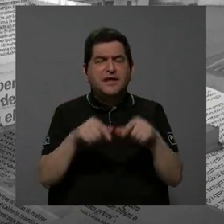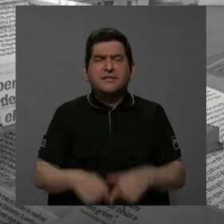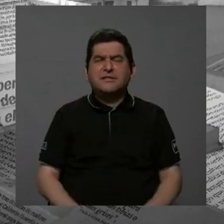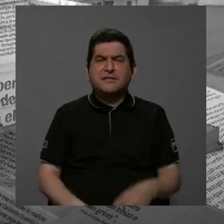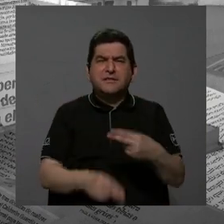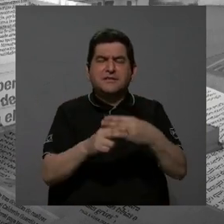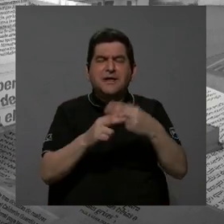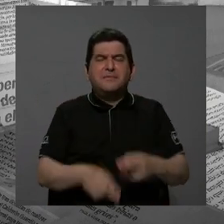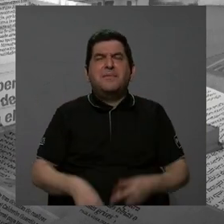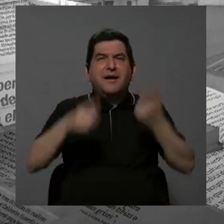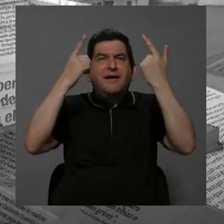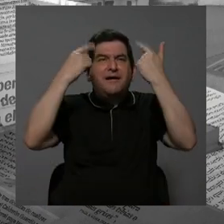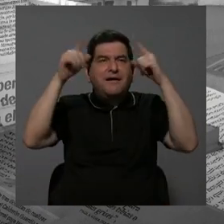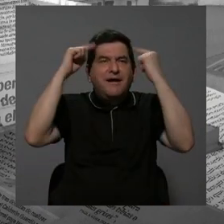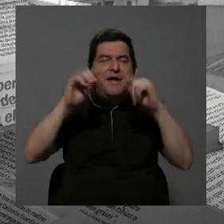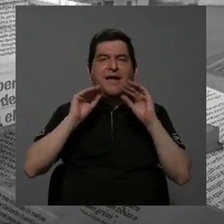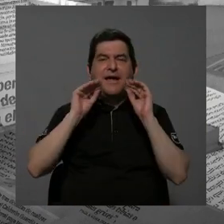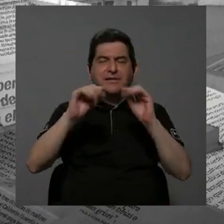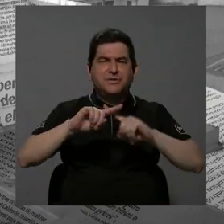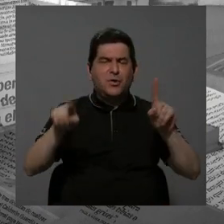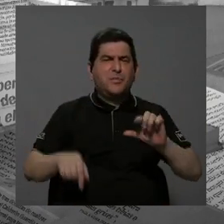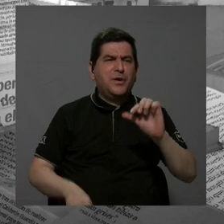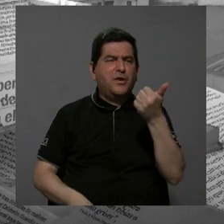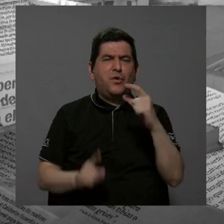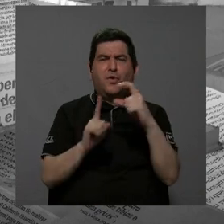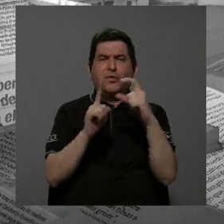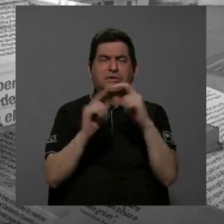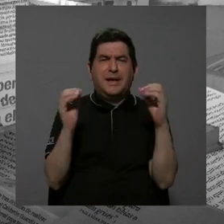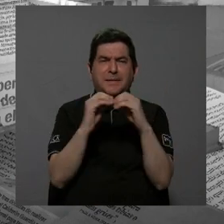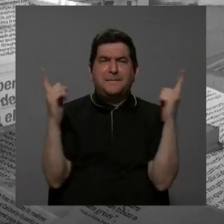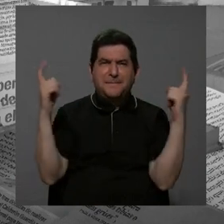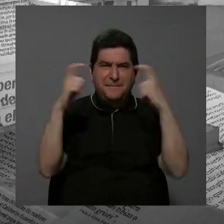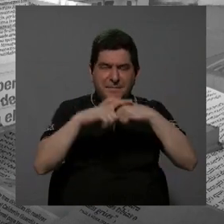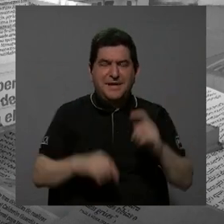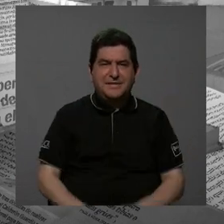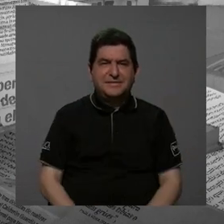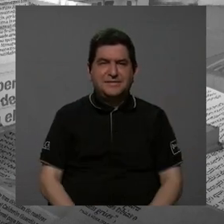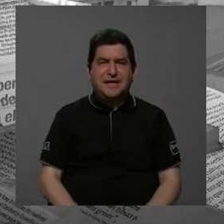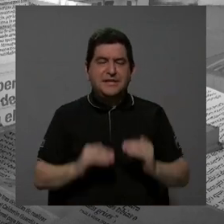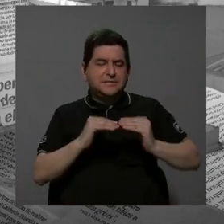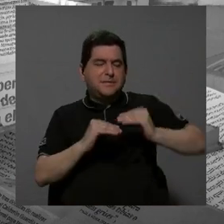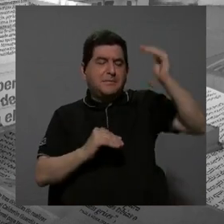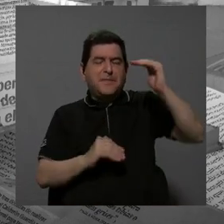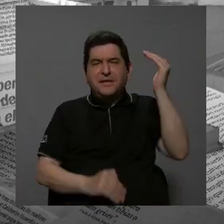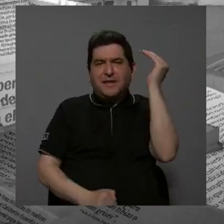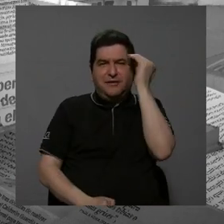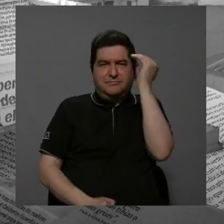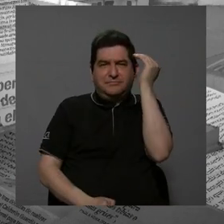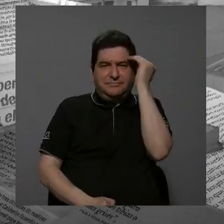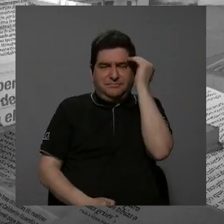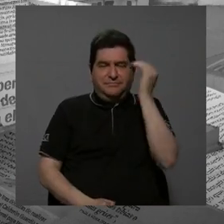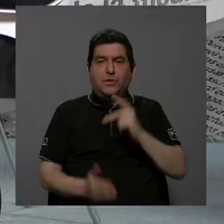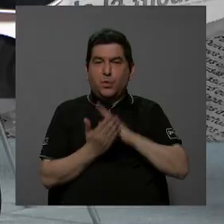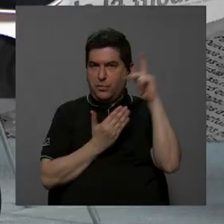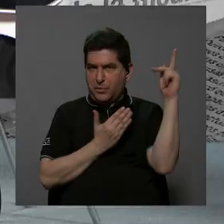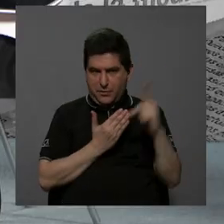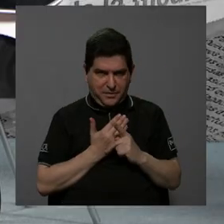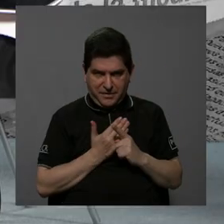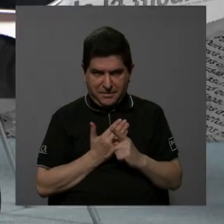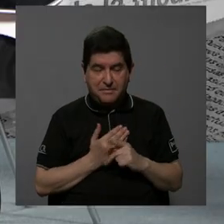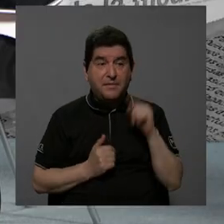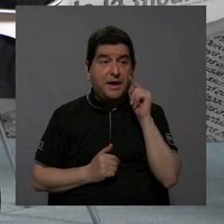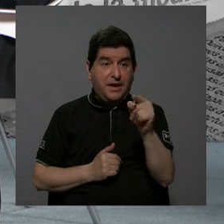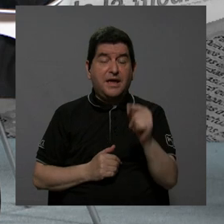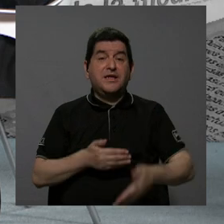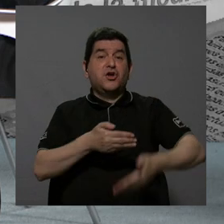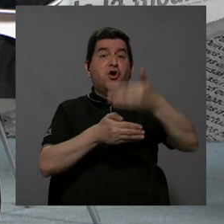éxito académico, pero otras utilizan una palabra más complicada, que es la metacognición o los programas metacognitivos, porque es lo